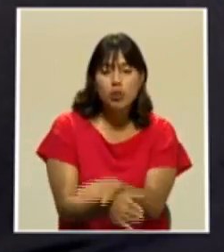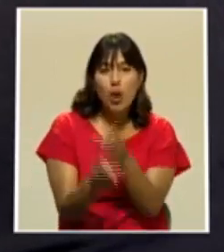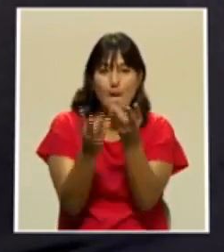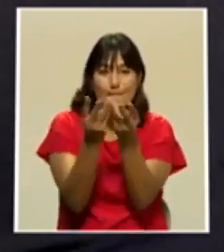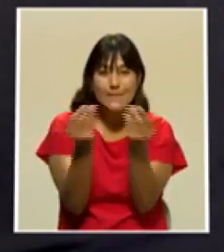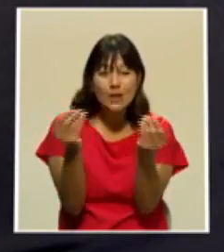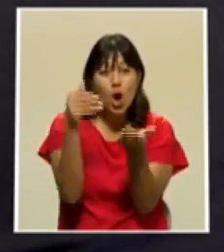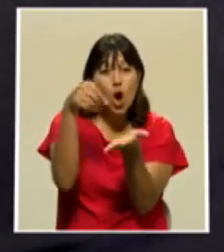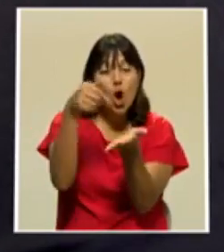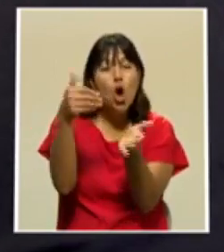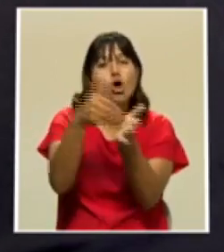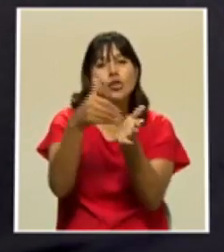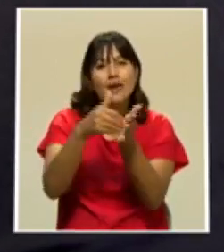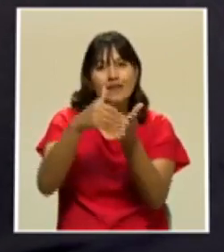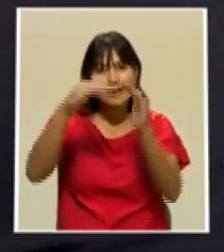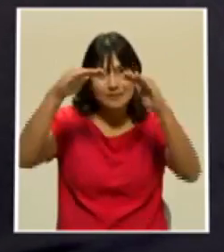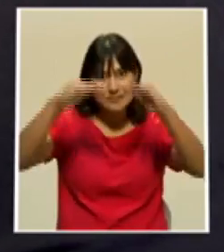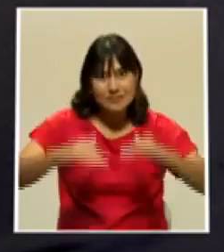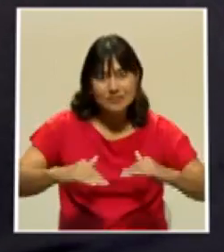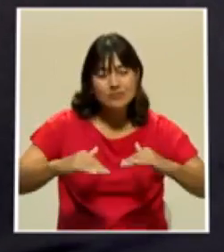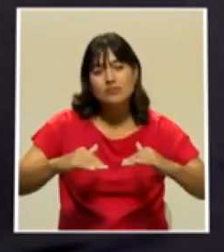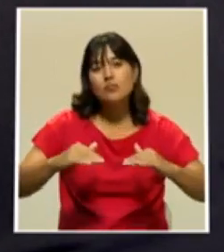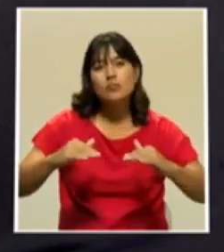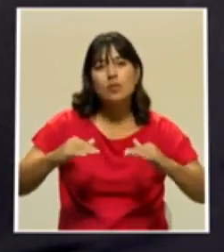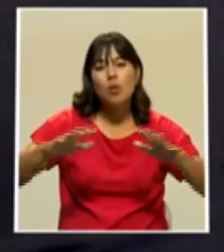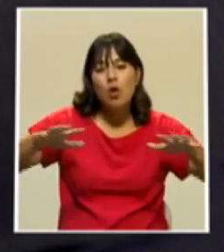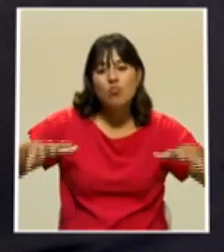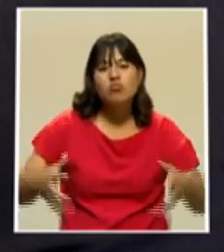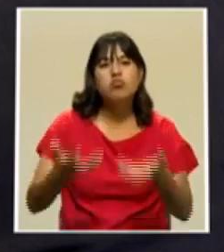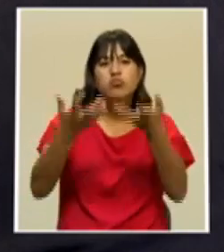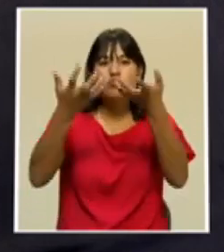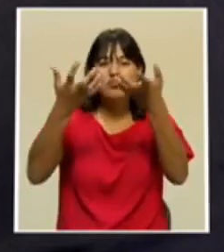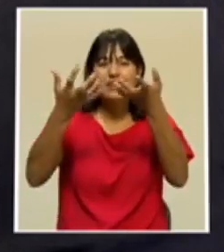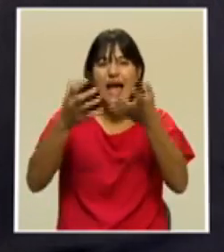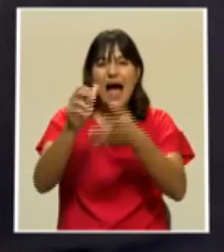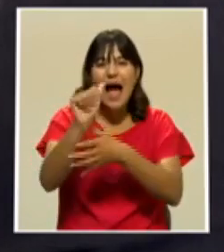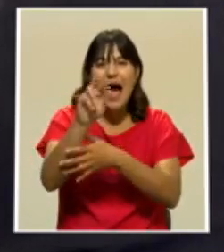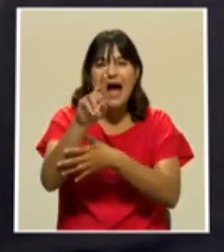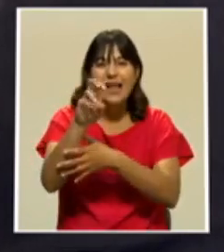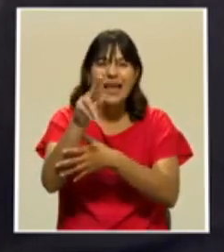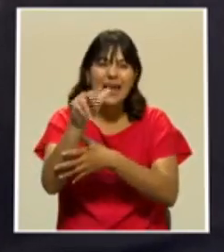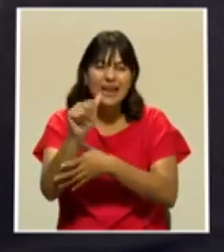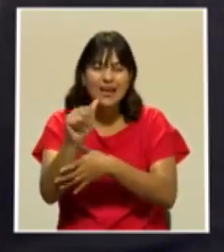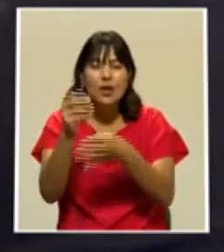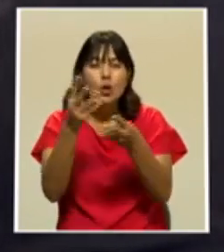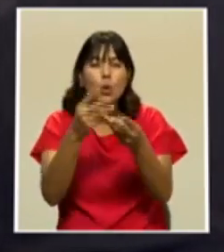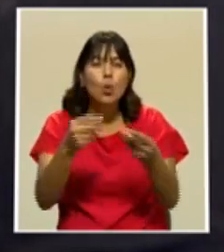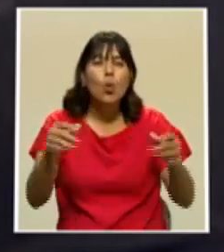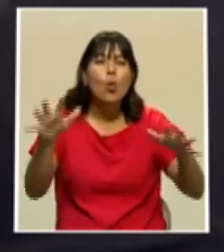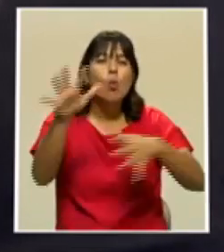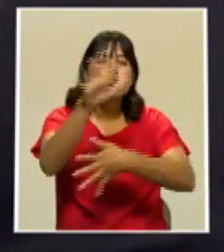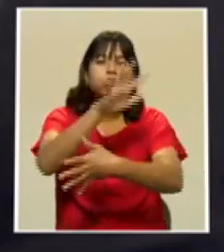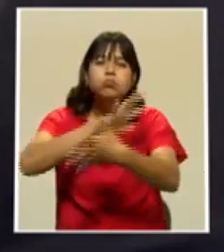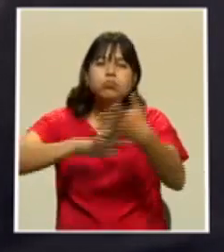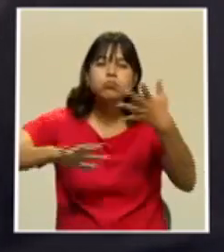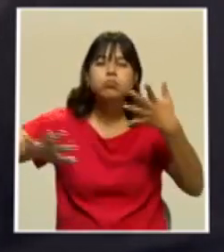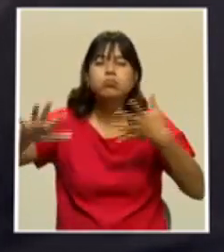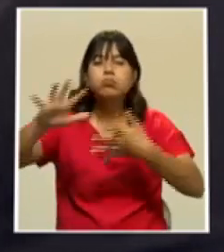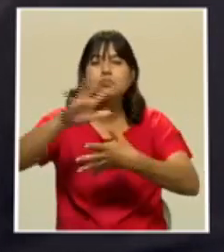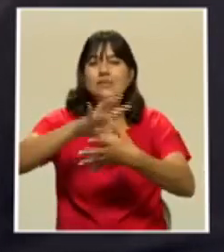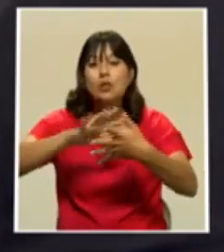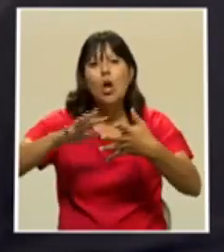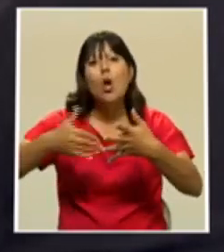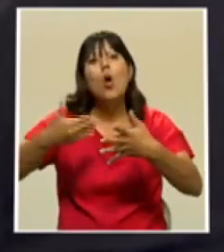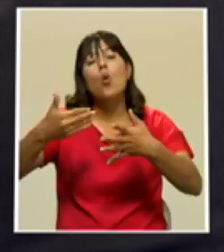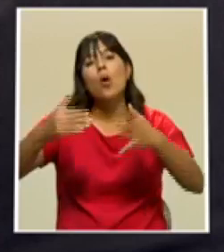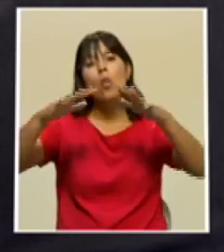de pescadores es destruido todos los años. Ahora, los defensores de revivir la pesca de arrastre